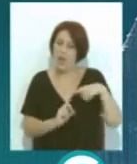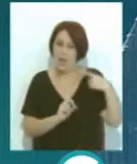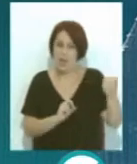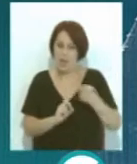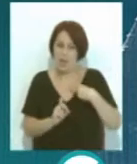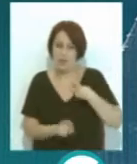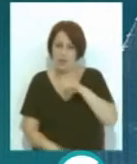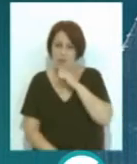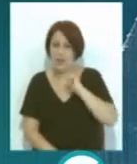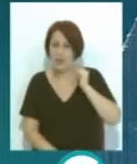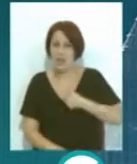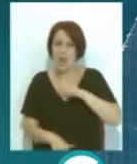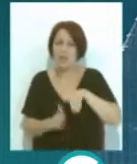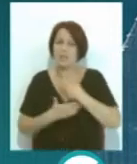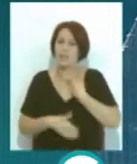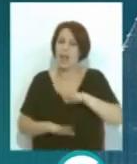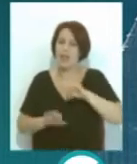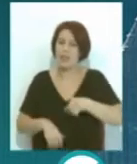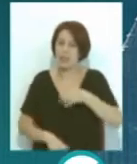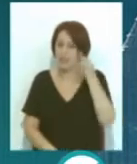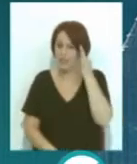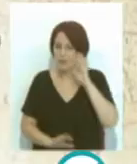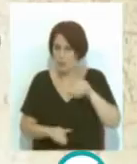y vuelta de las viejas ricas a la gaditana que volvió